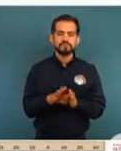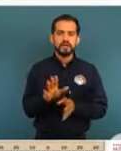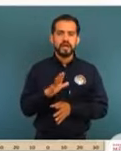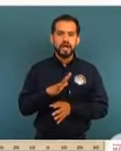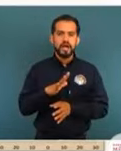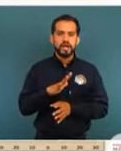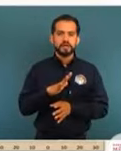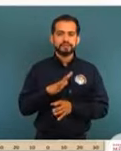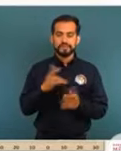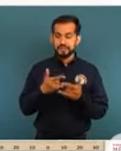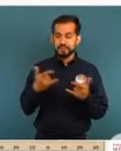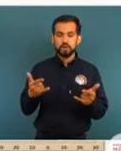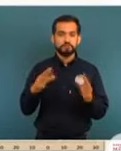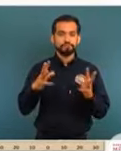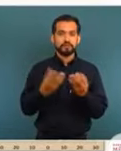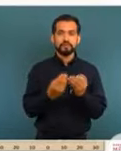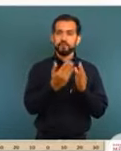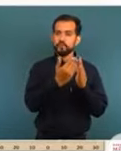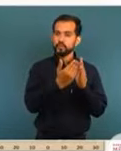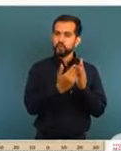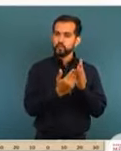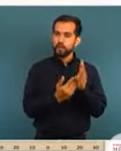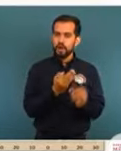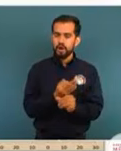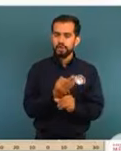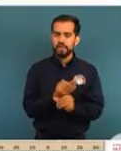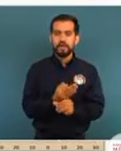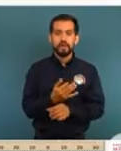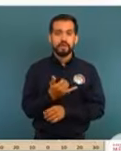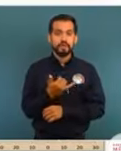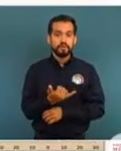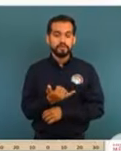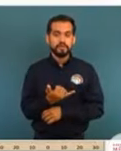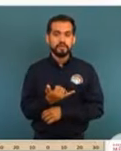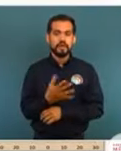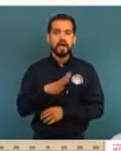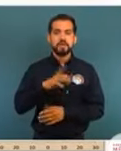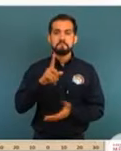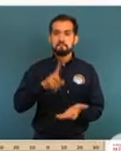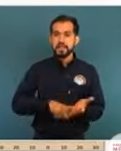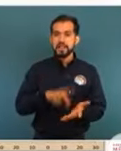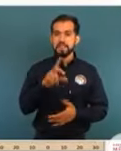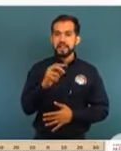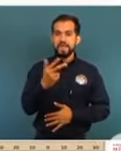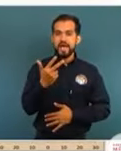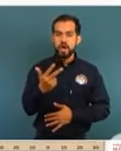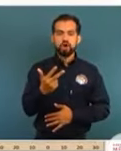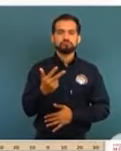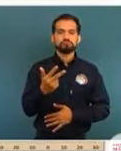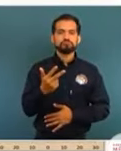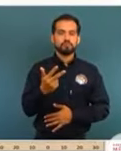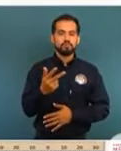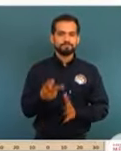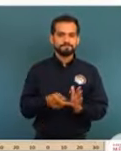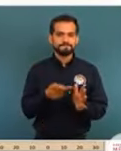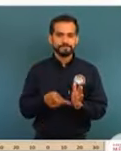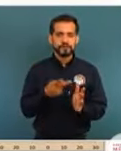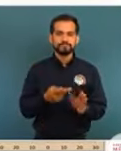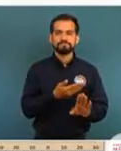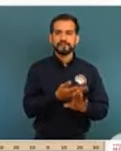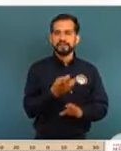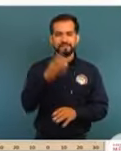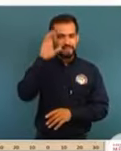histórica y la tendencia actual. Llevan 1.038 eventos de